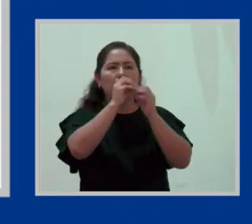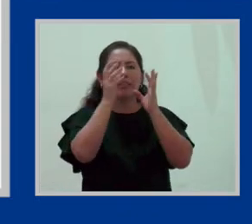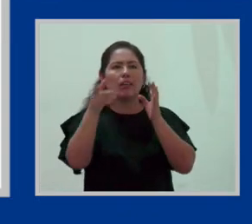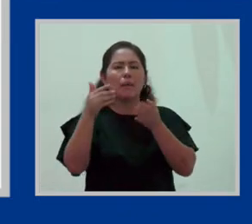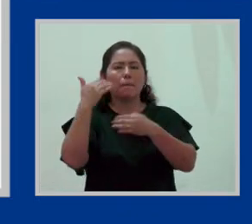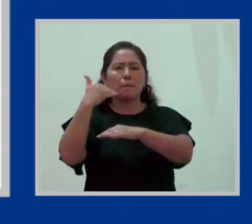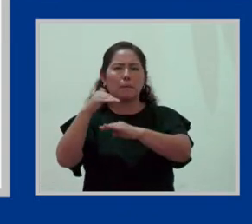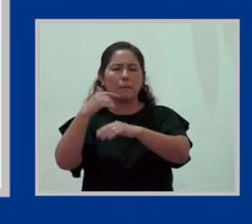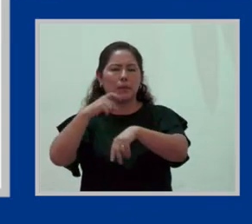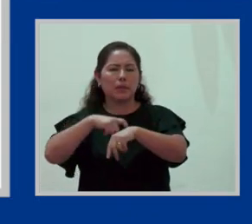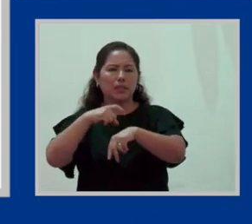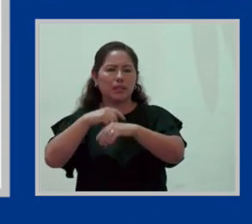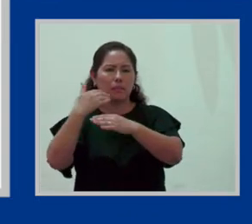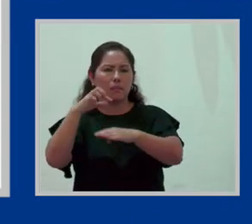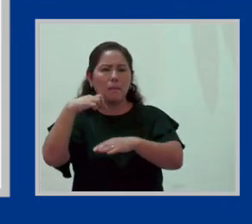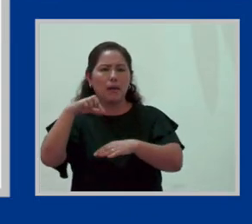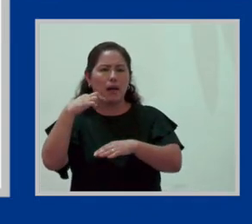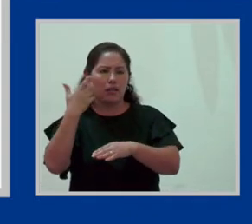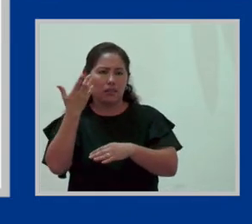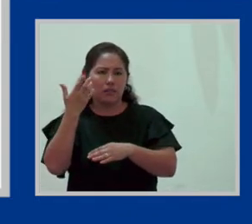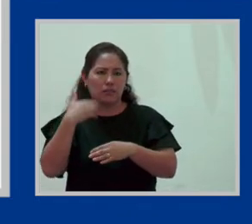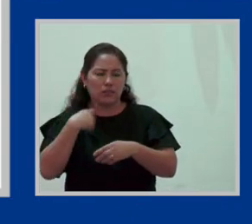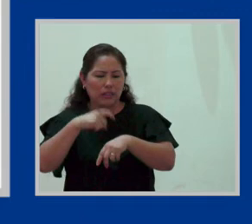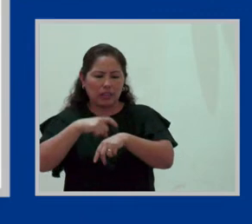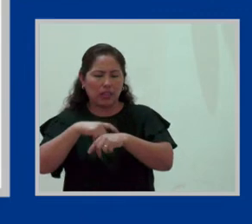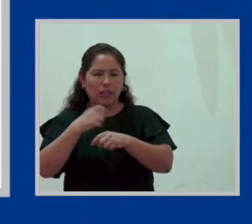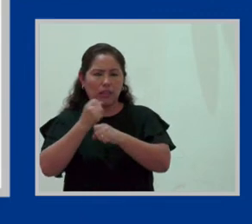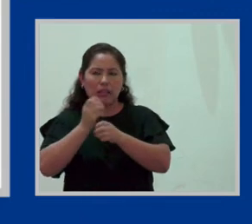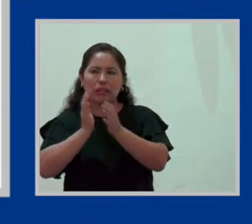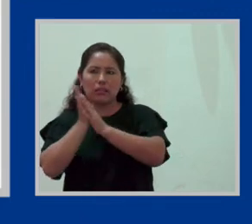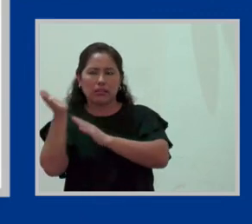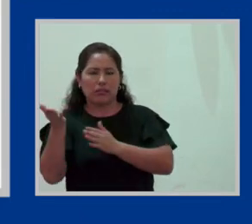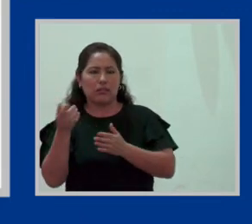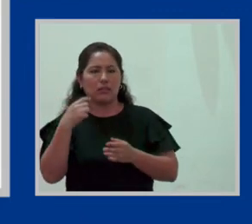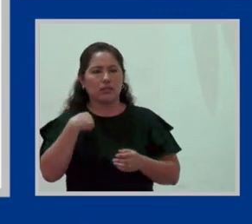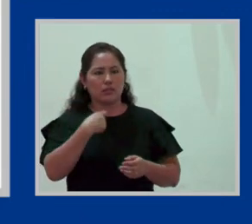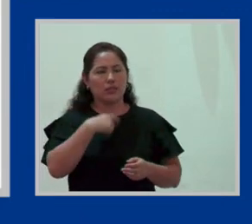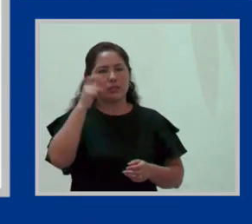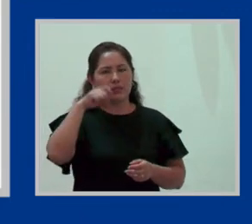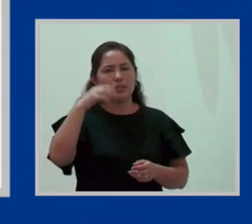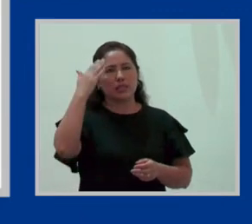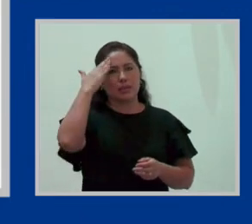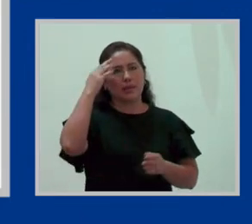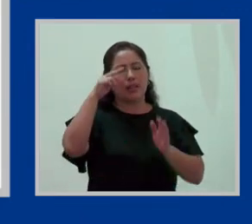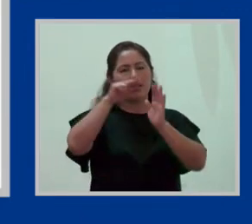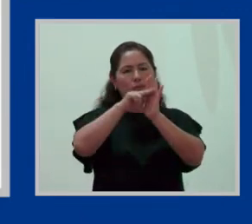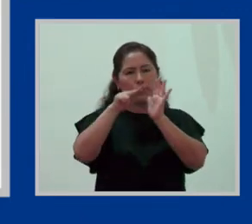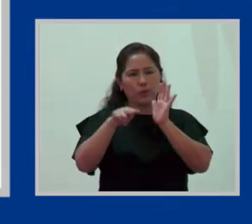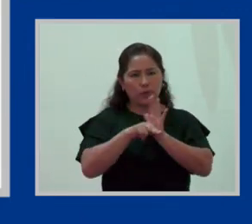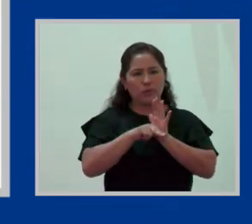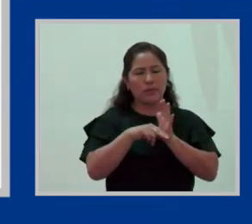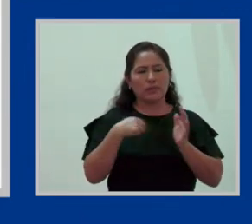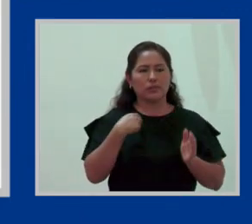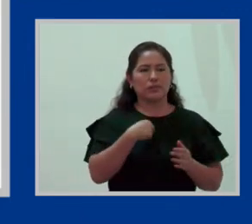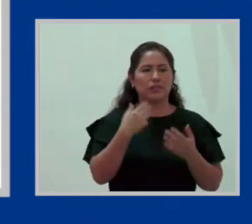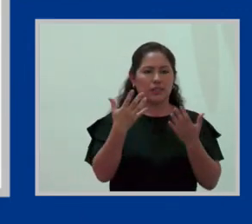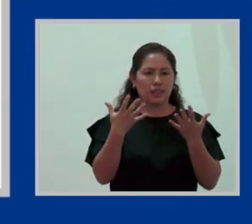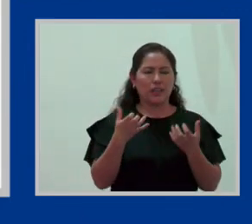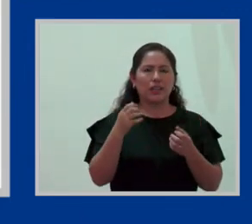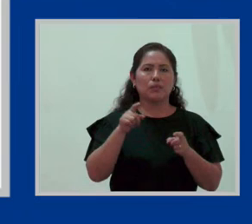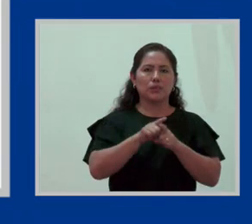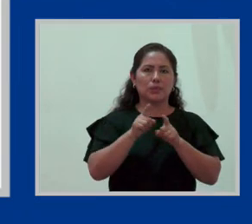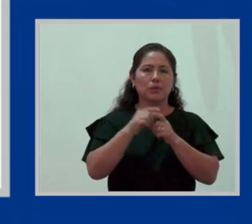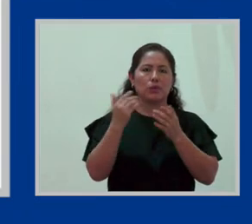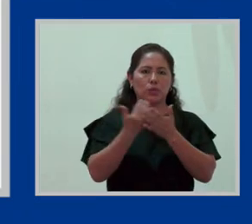Entonces, tenemos que empezar a pensar nuestras normas en función también a lo que queremos como sociedad.